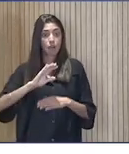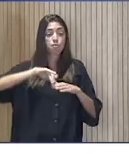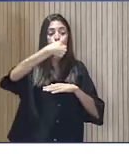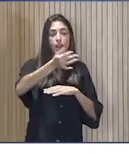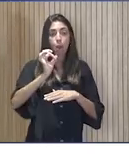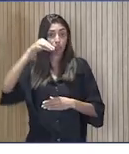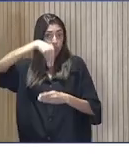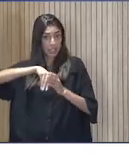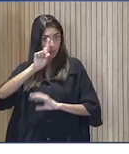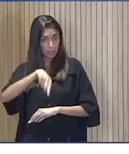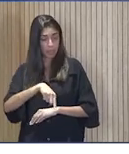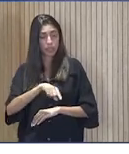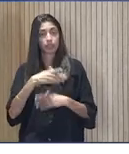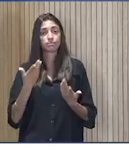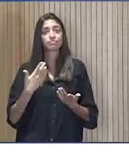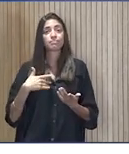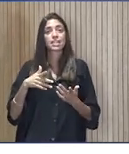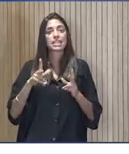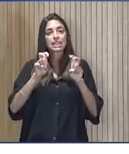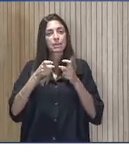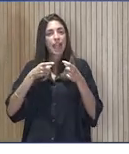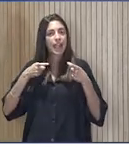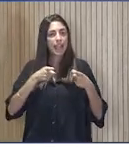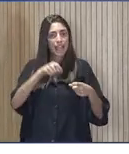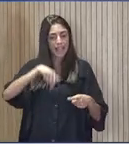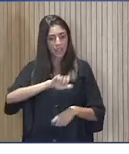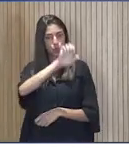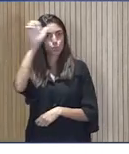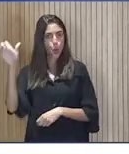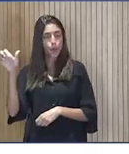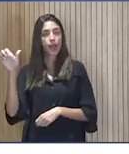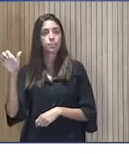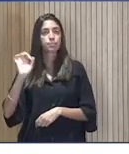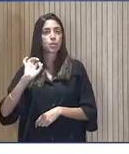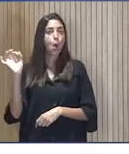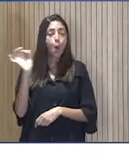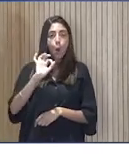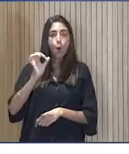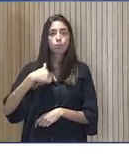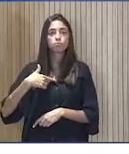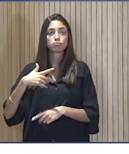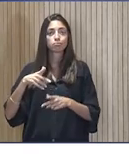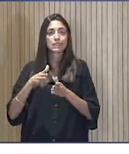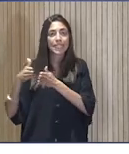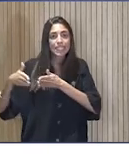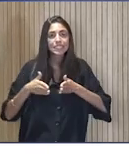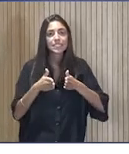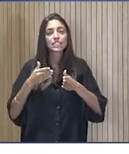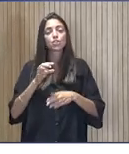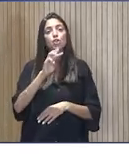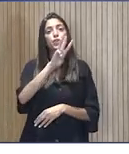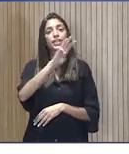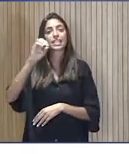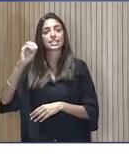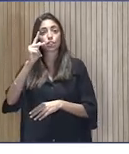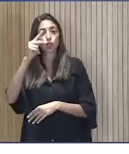No hace falta irse muy lejos para ver el horror de la guerra, aquí en Europa, o cruzar el estrecho que son 14 kilómetros para ver lo que pasa